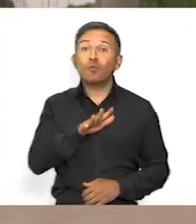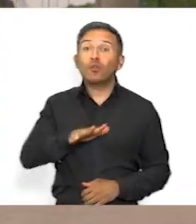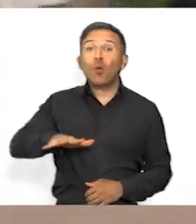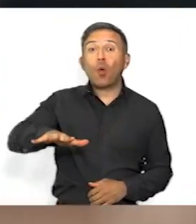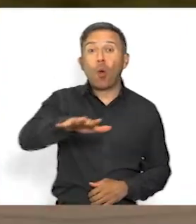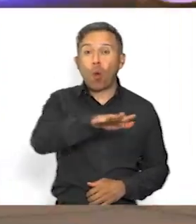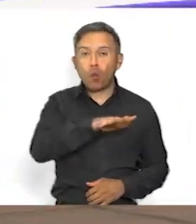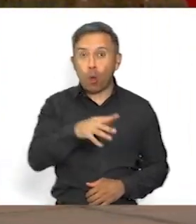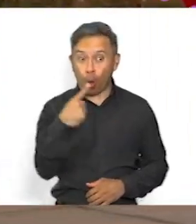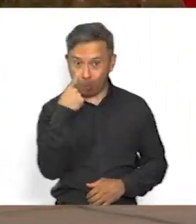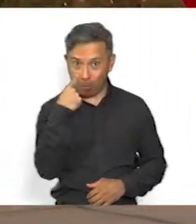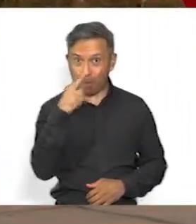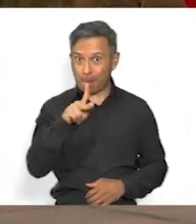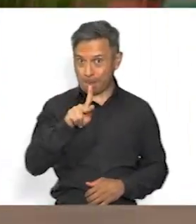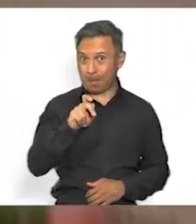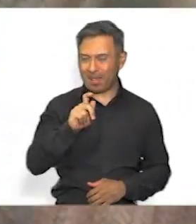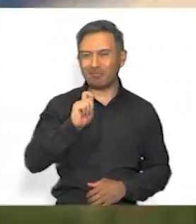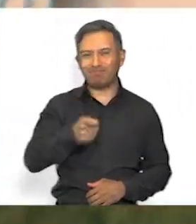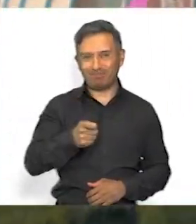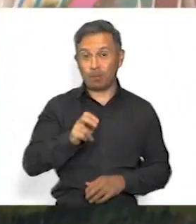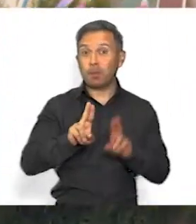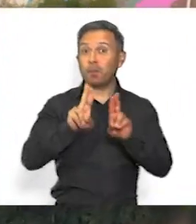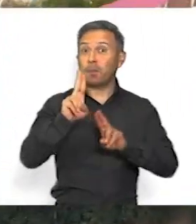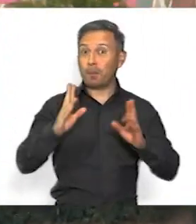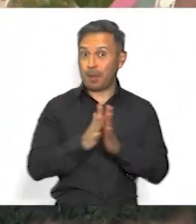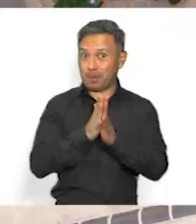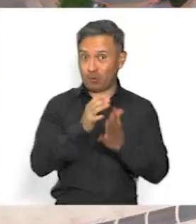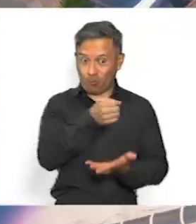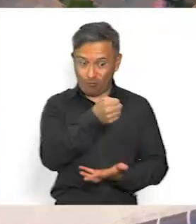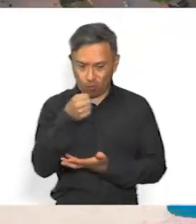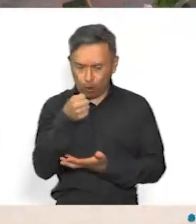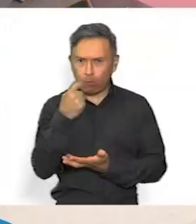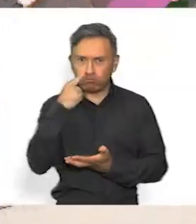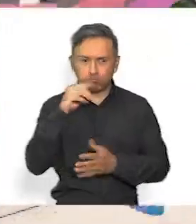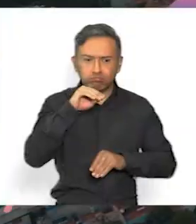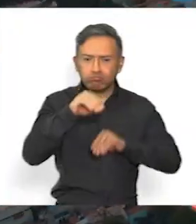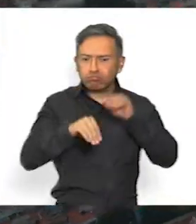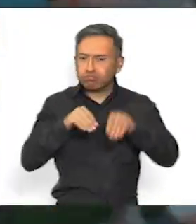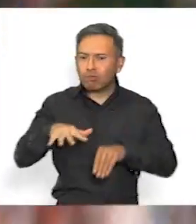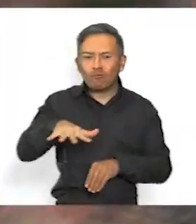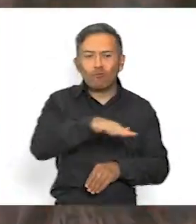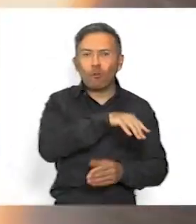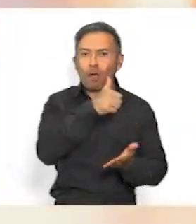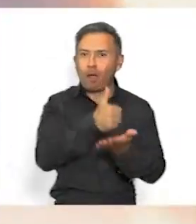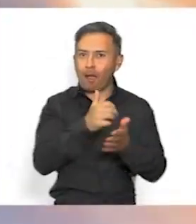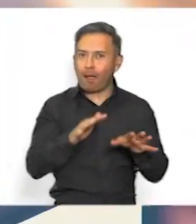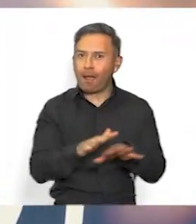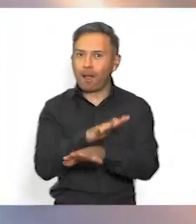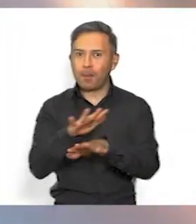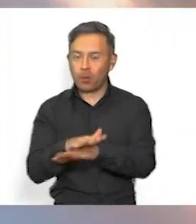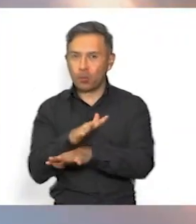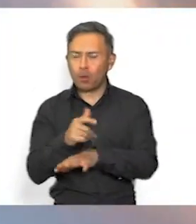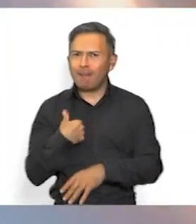todas y todos, depende que Pepe, el presupuesto participativo, siga transformando la ciudad.